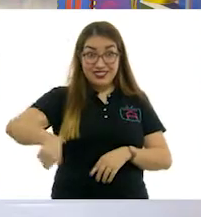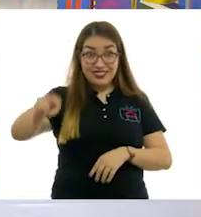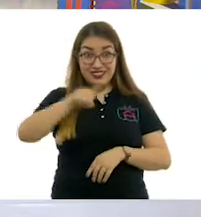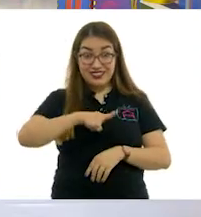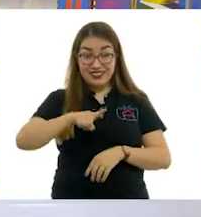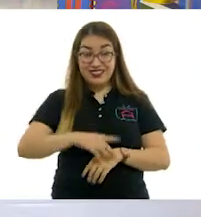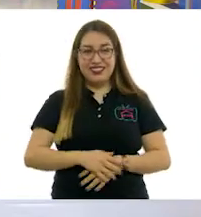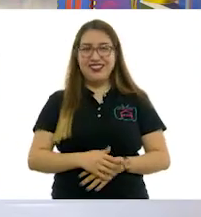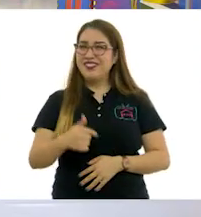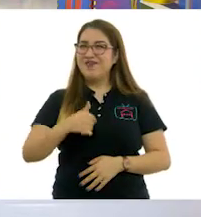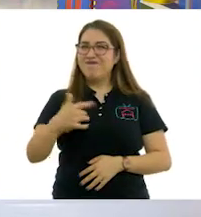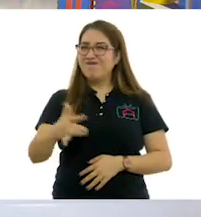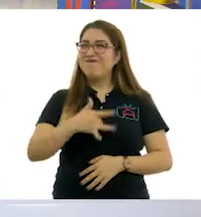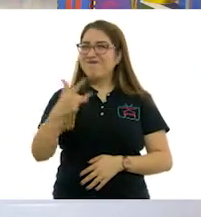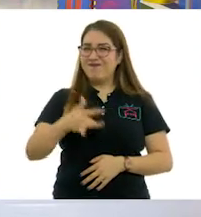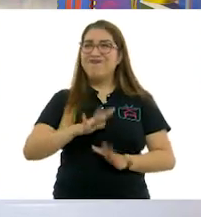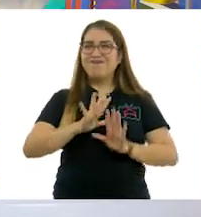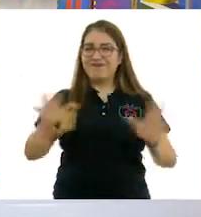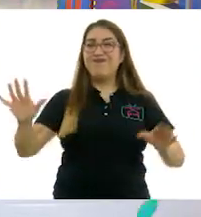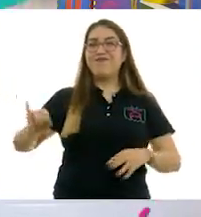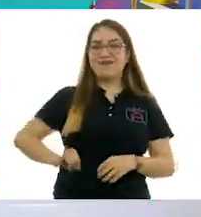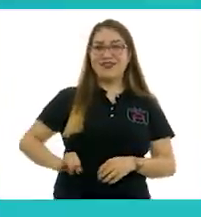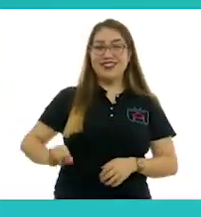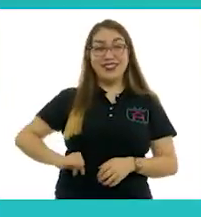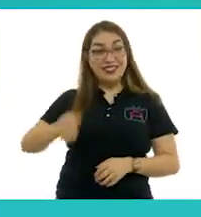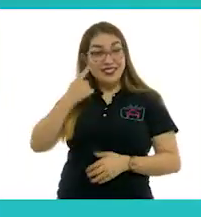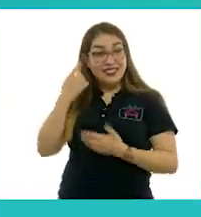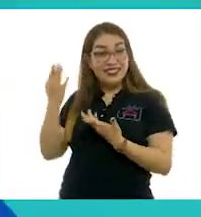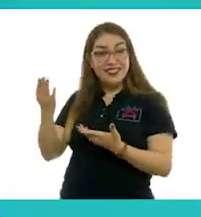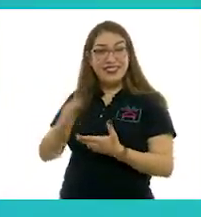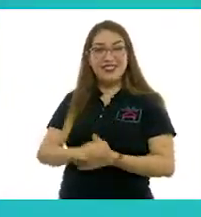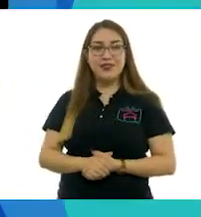Me parece monstruosamente interesante. Vamos a verla.